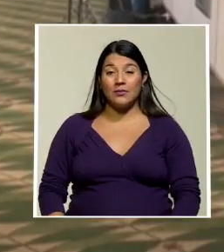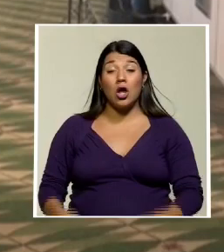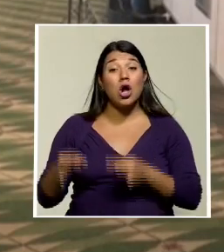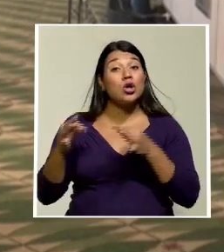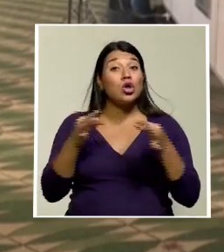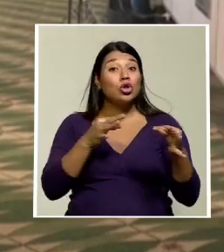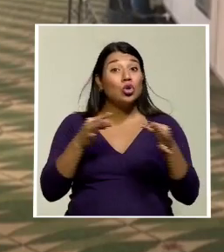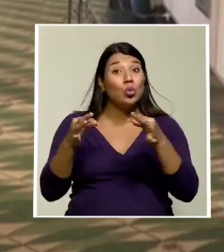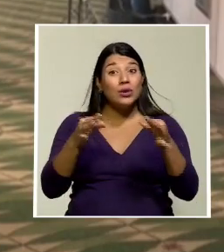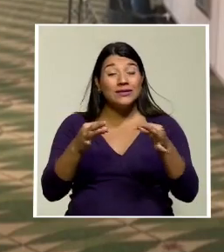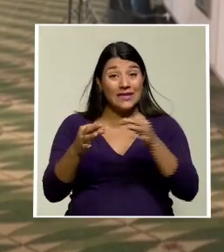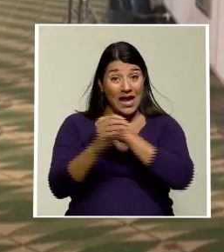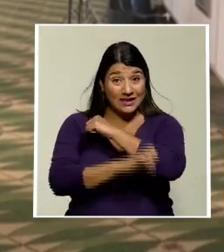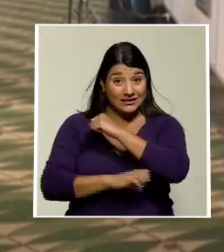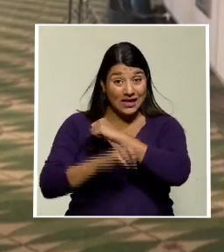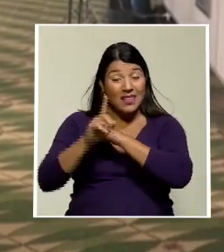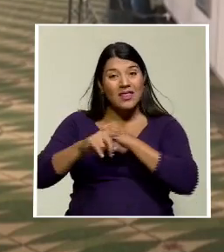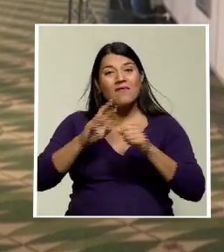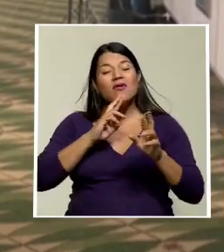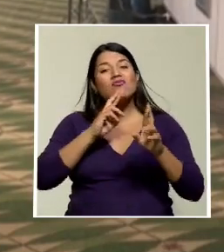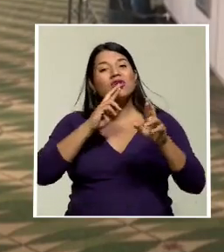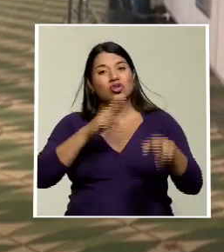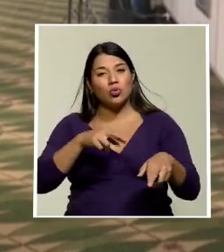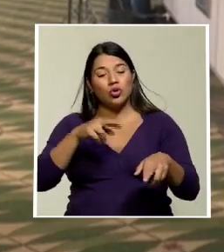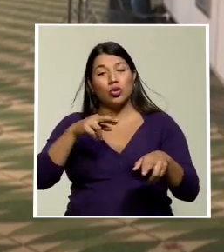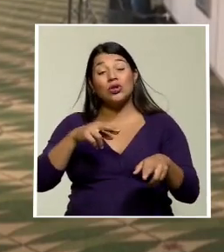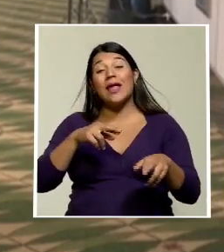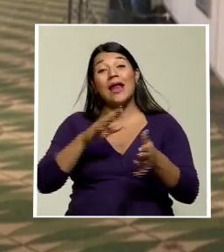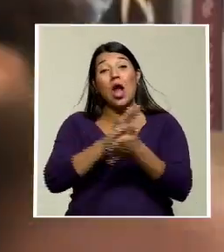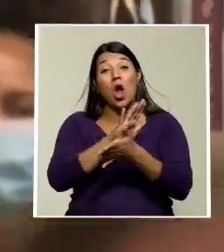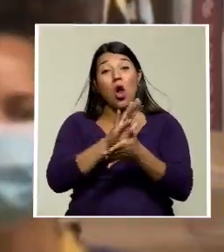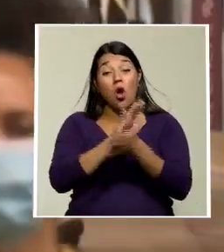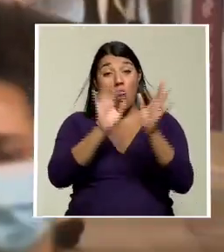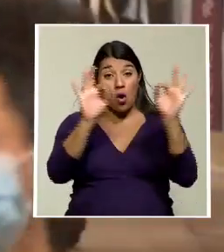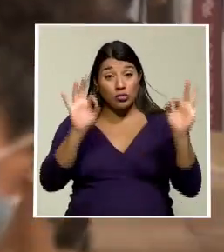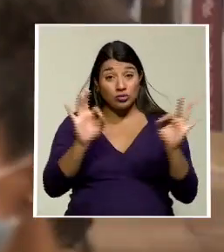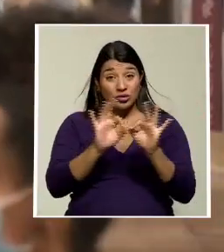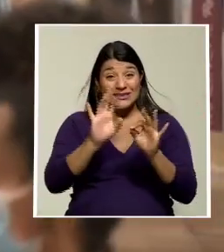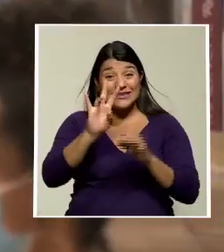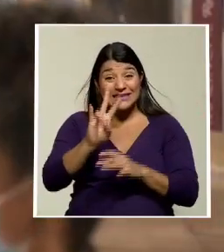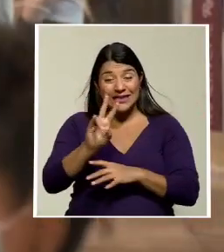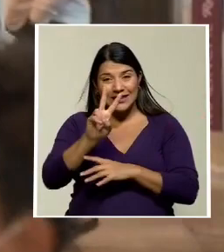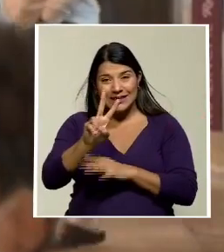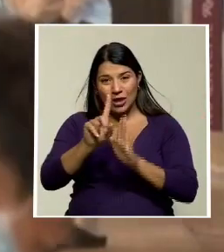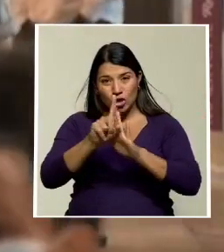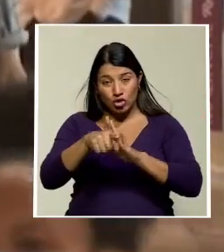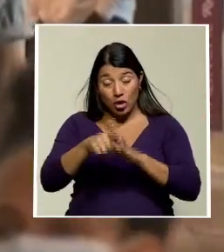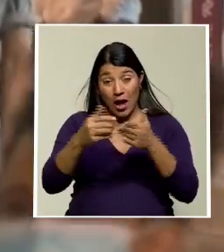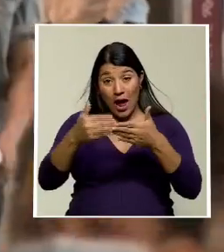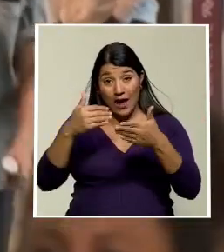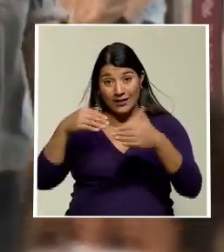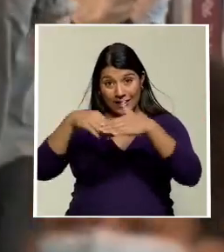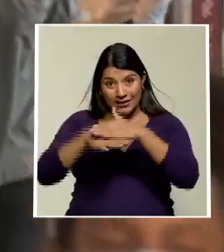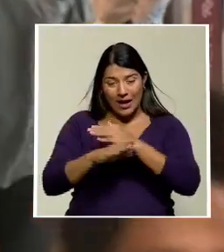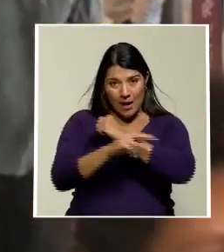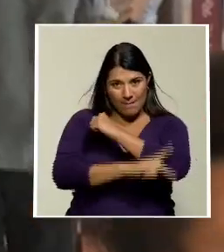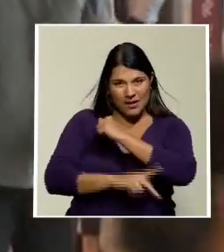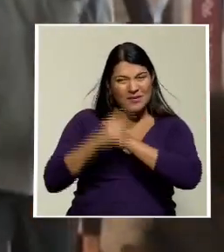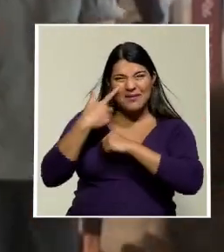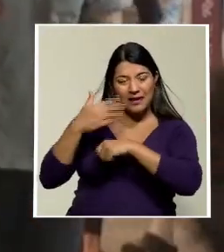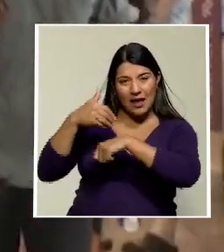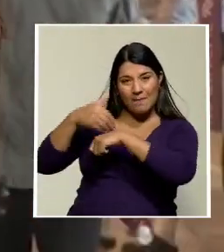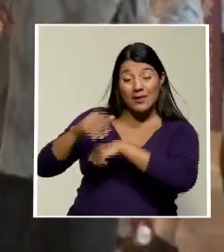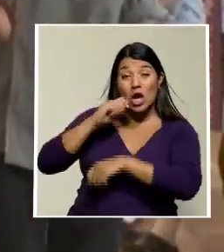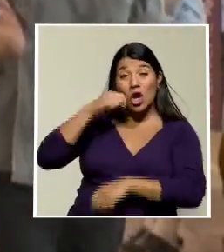turistas extranjeros deben llenar el pase de salud 72 horas antes de ingresar al país para que el código QR le sea enviado. Y este